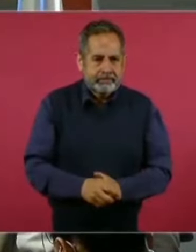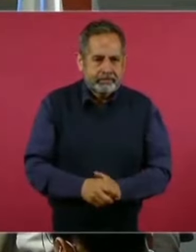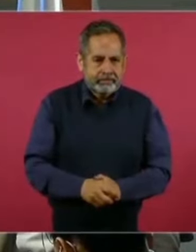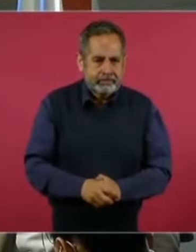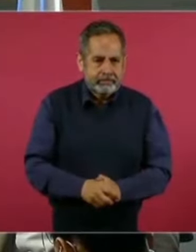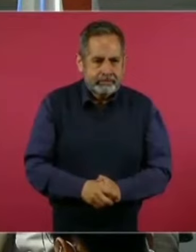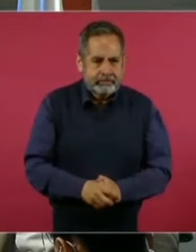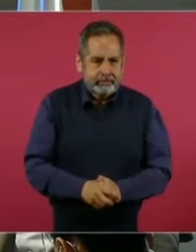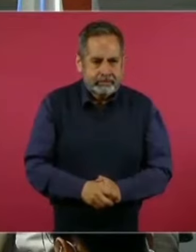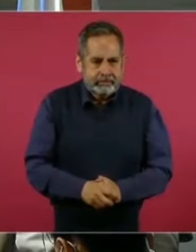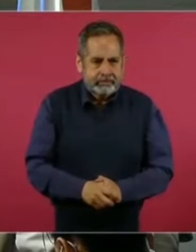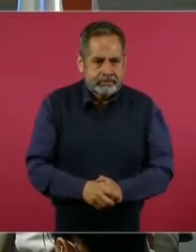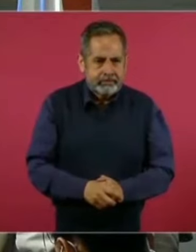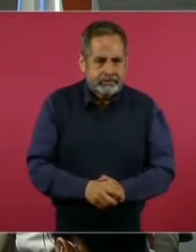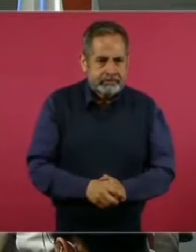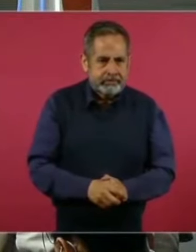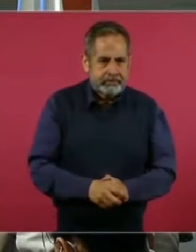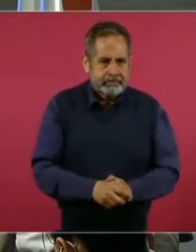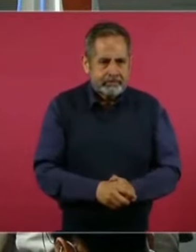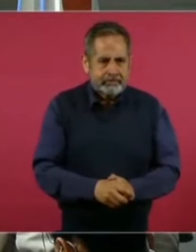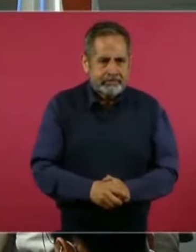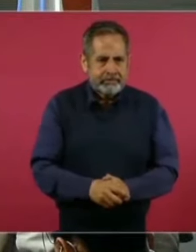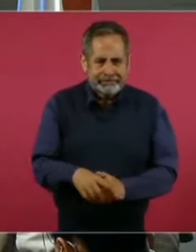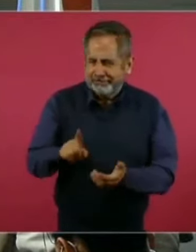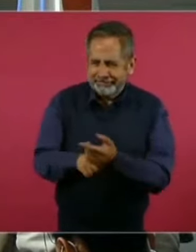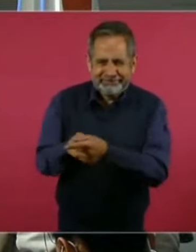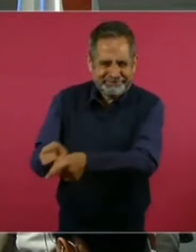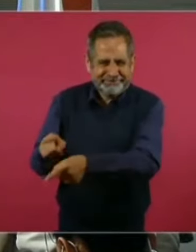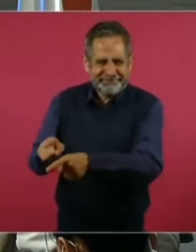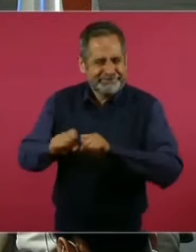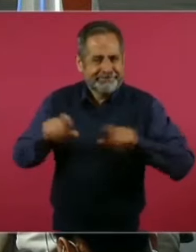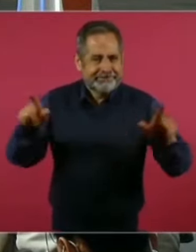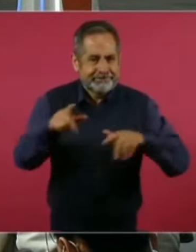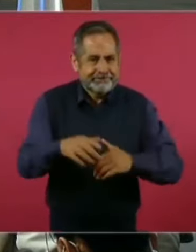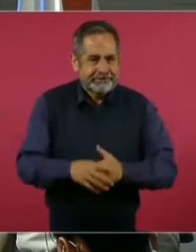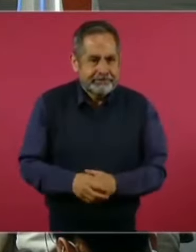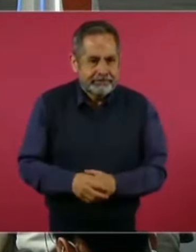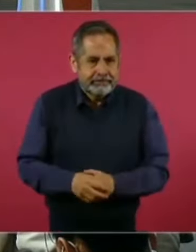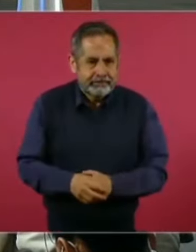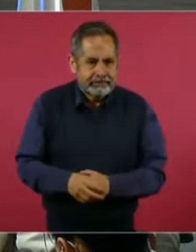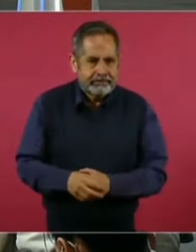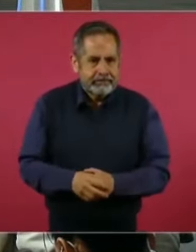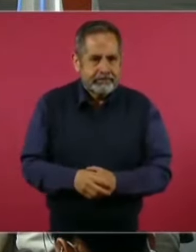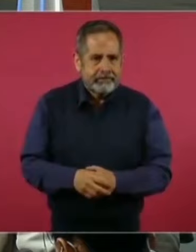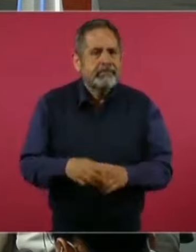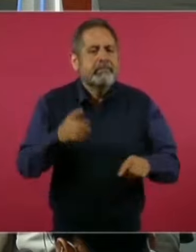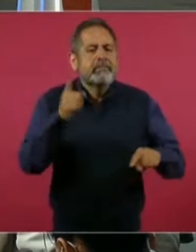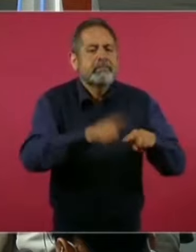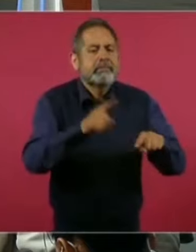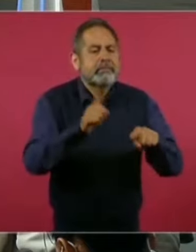Ahí está, Poncho. ¿Quién eliminó las pensiones?